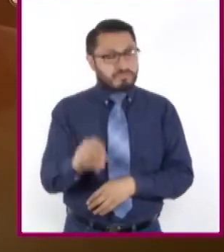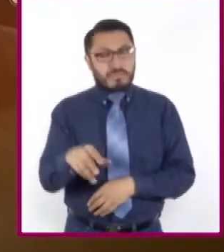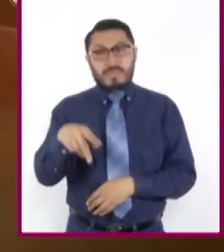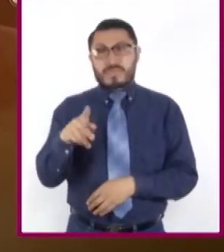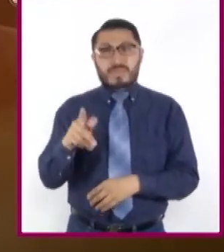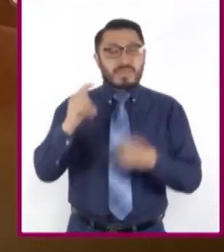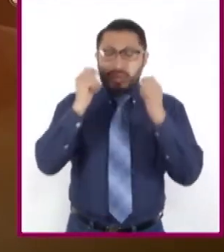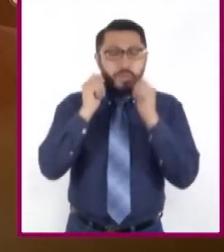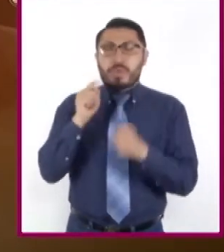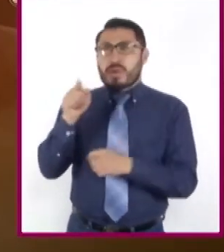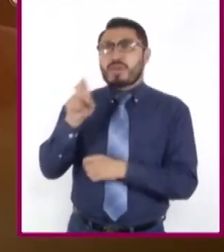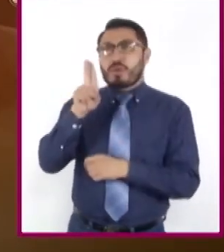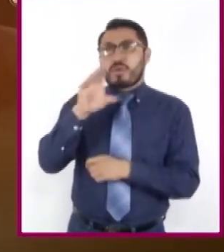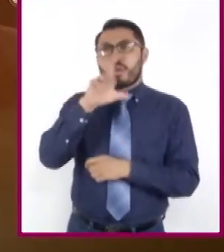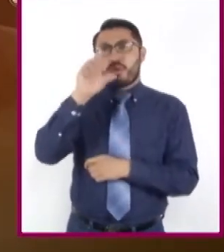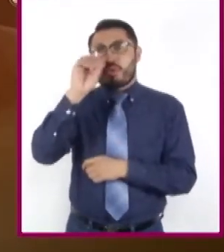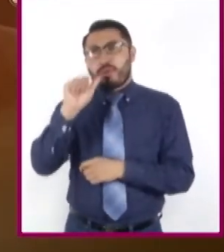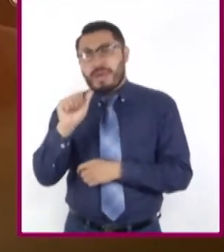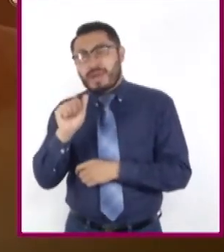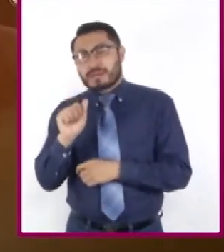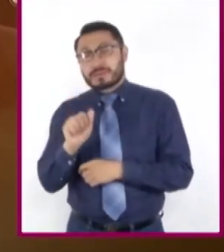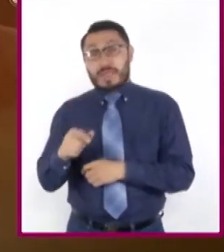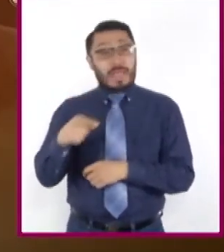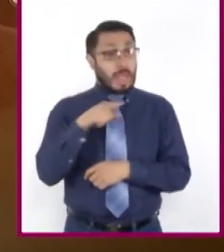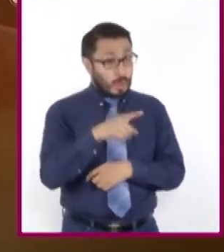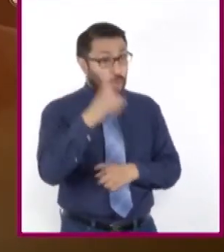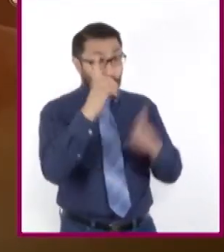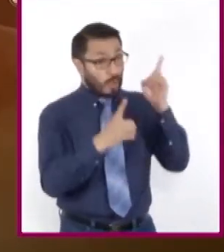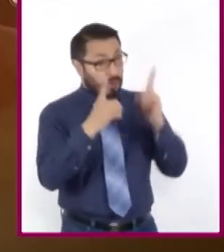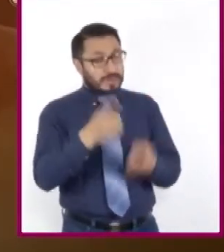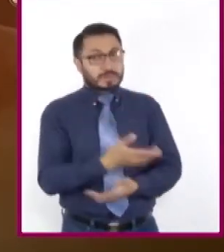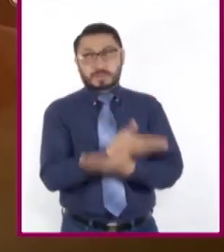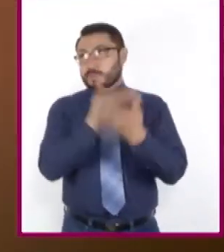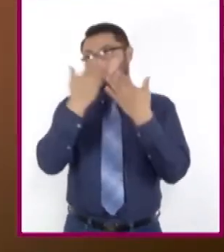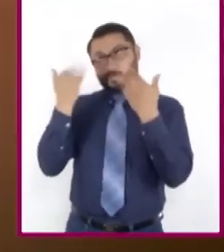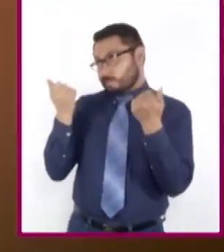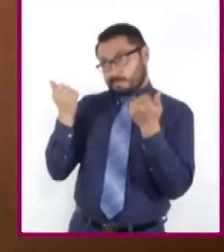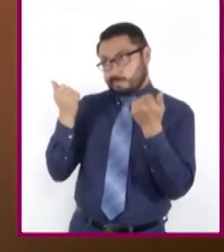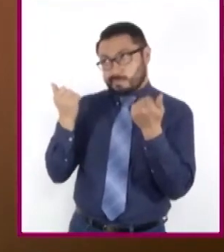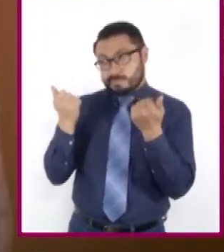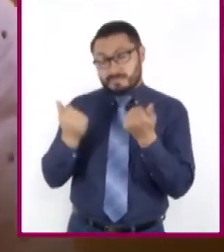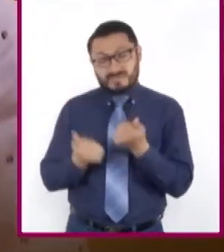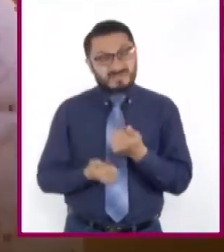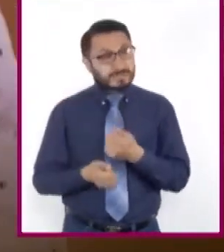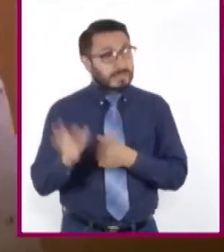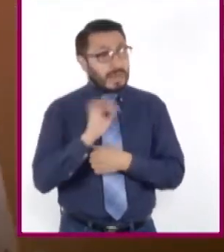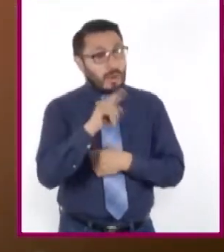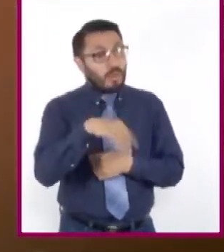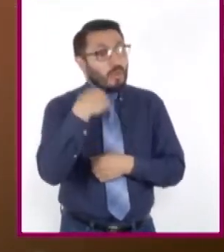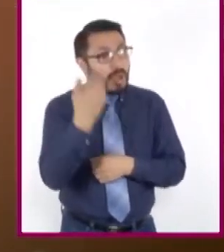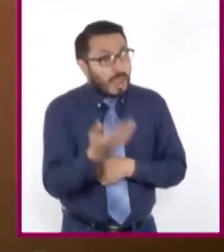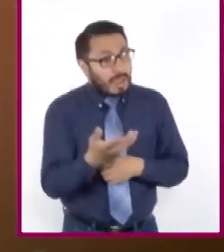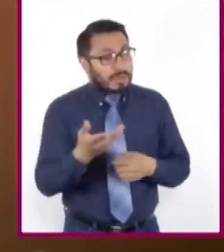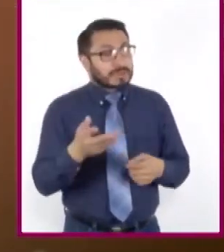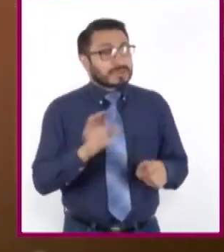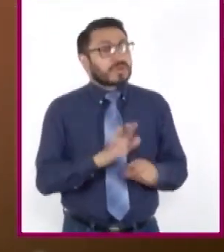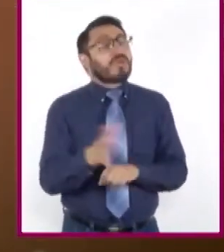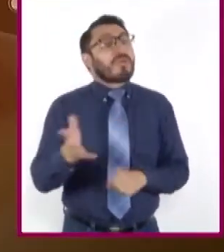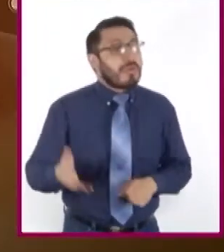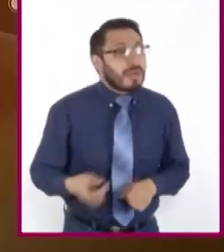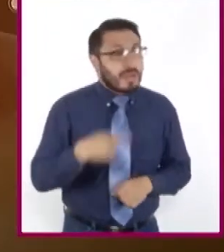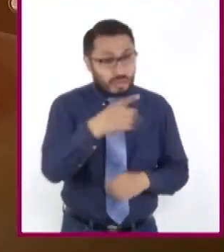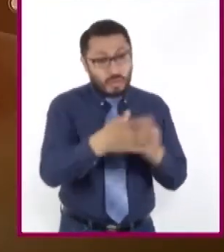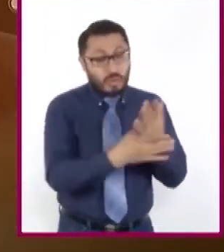yo ha seas. ¿Aún lo dudas? No lo sé. Pon si quieres, hombre impío, tu mano